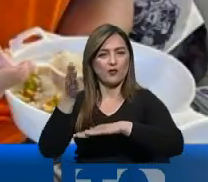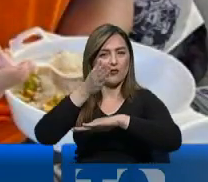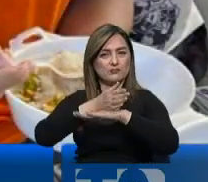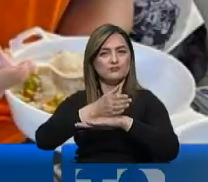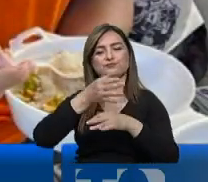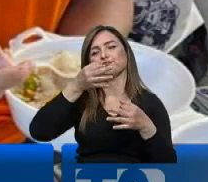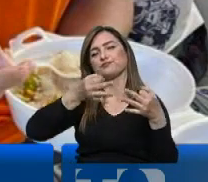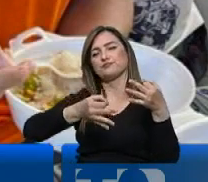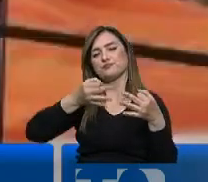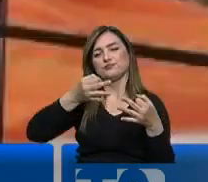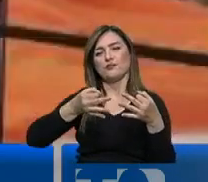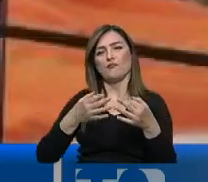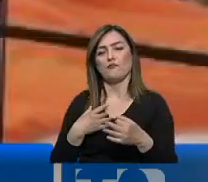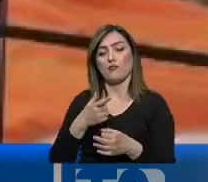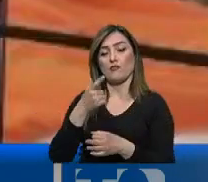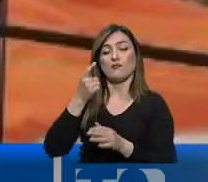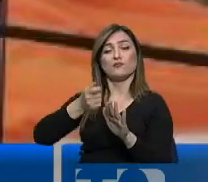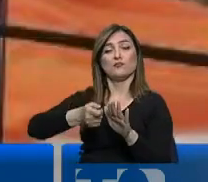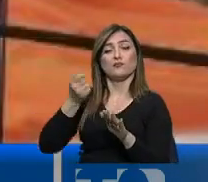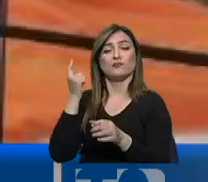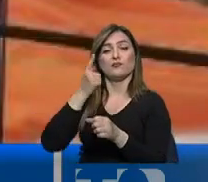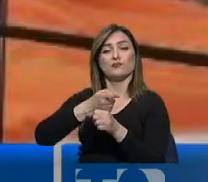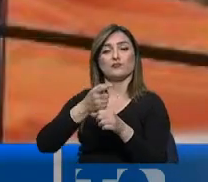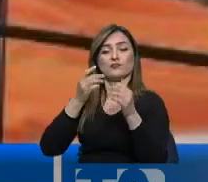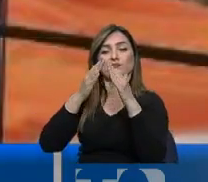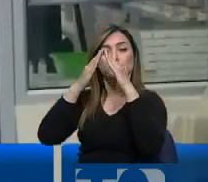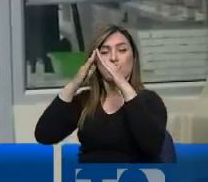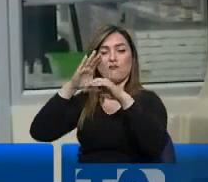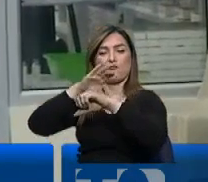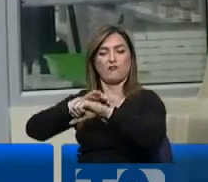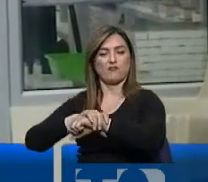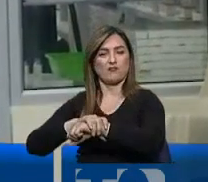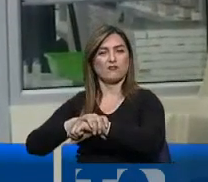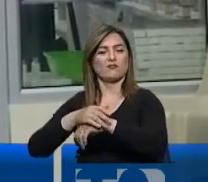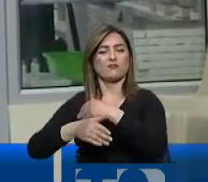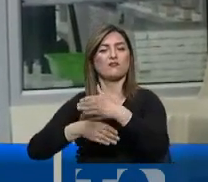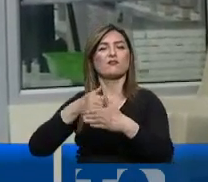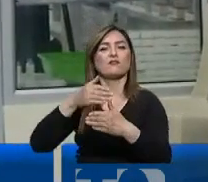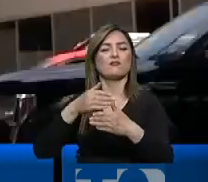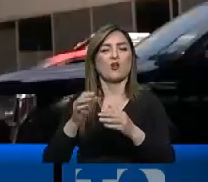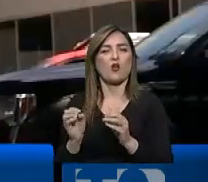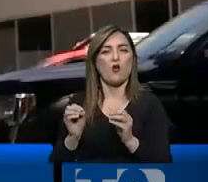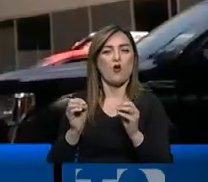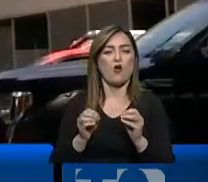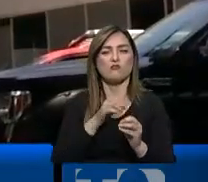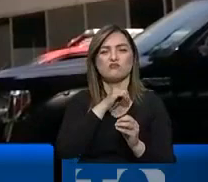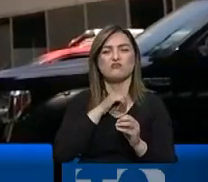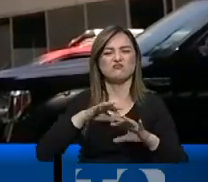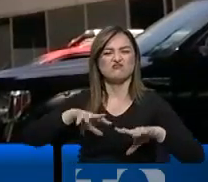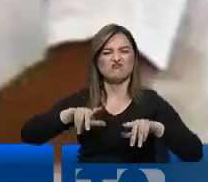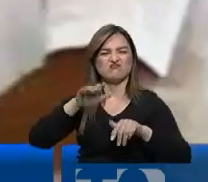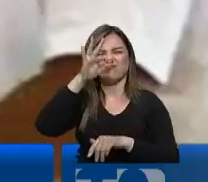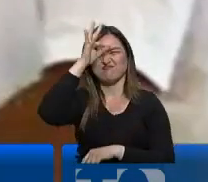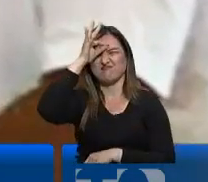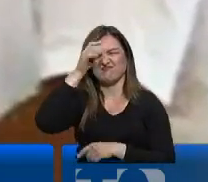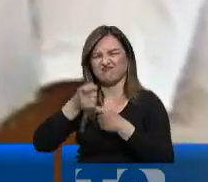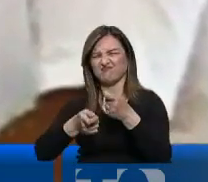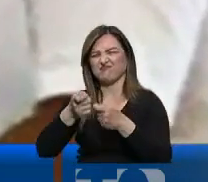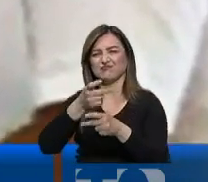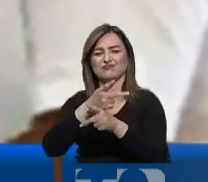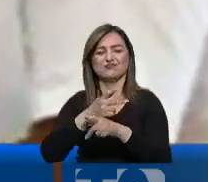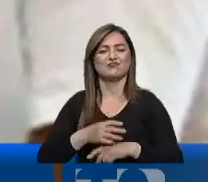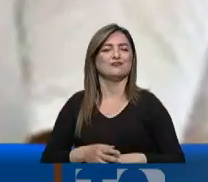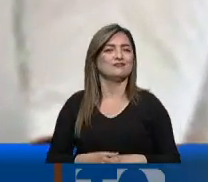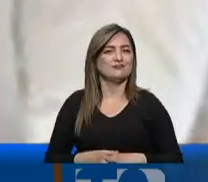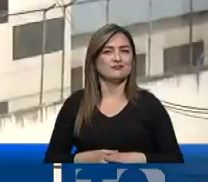tribunal de garantías penales le otorgó arresto domiciliario a Daniel Salcedo dentro del proceso por delincuencia organizada. Esta vez al